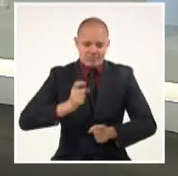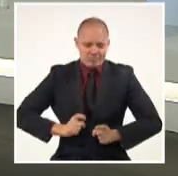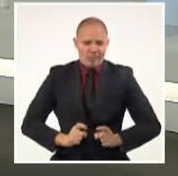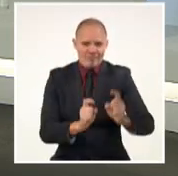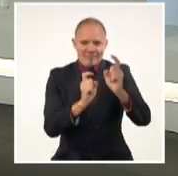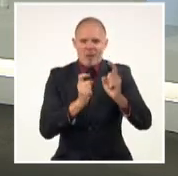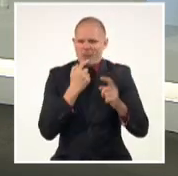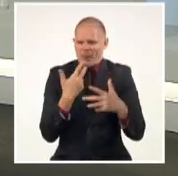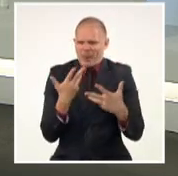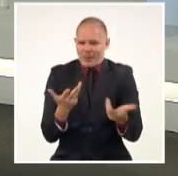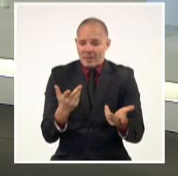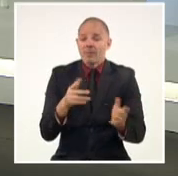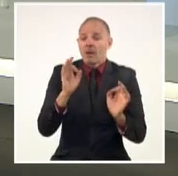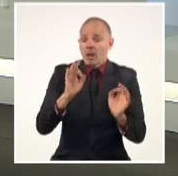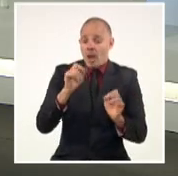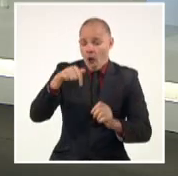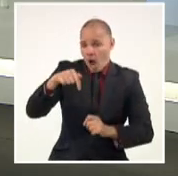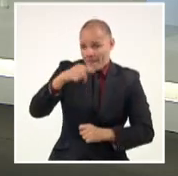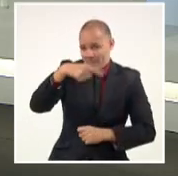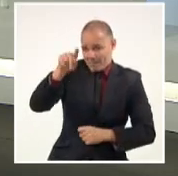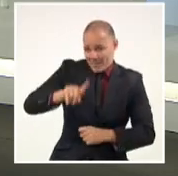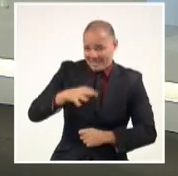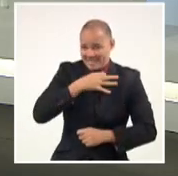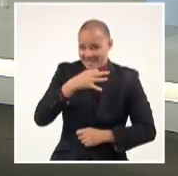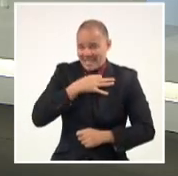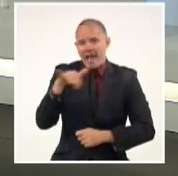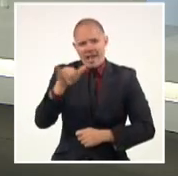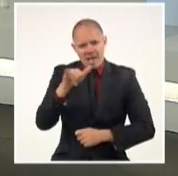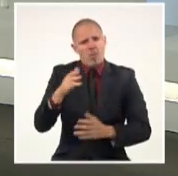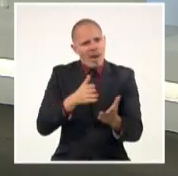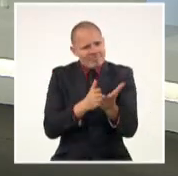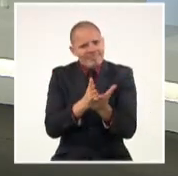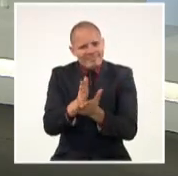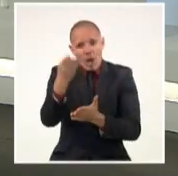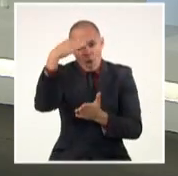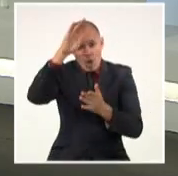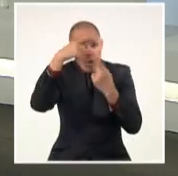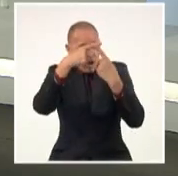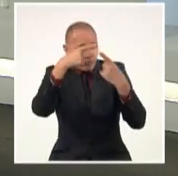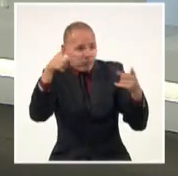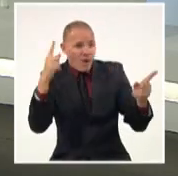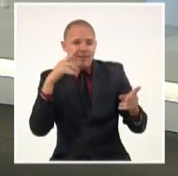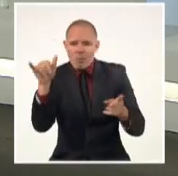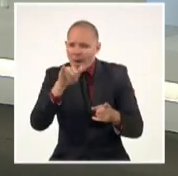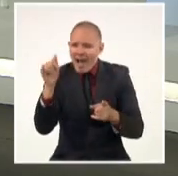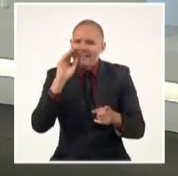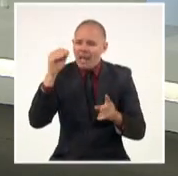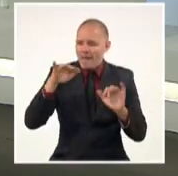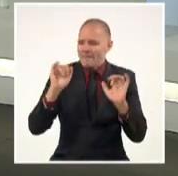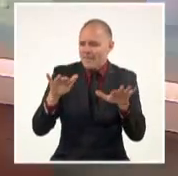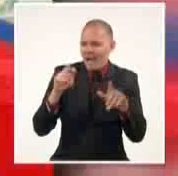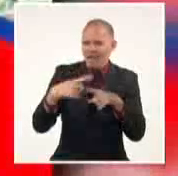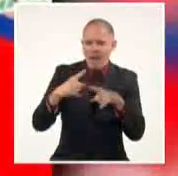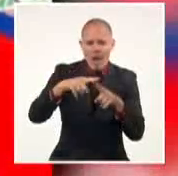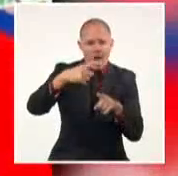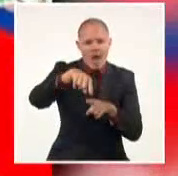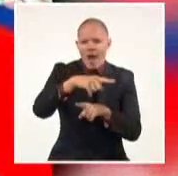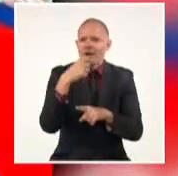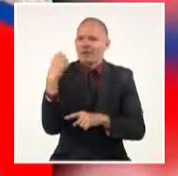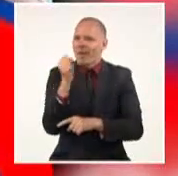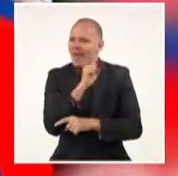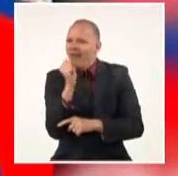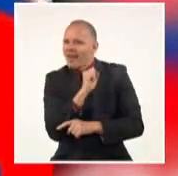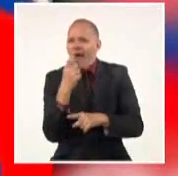realizan este primero de enero bailables en las principales plazas y espacios públicos de los municipios cubanos. Las